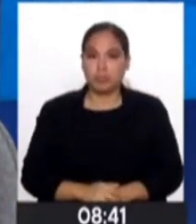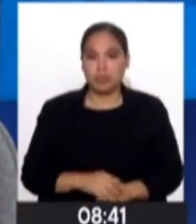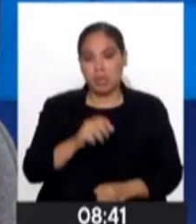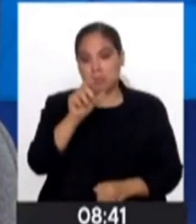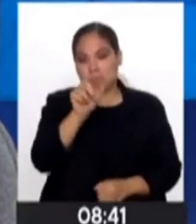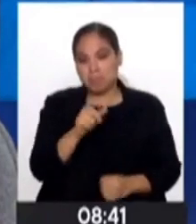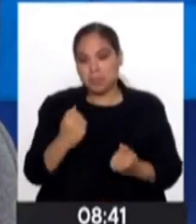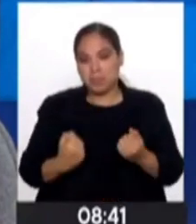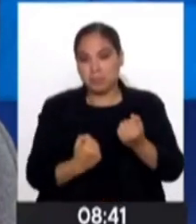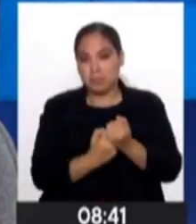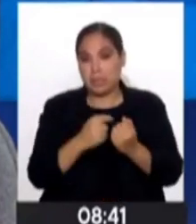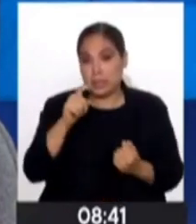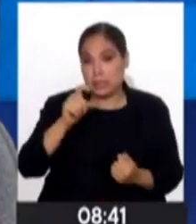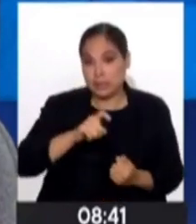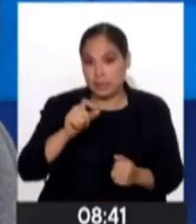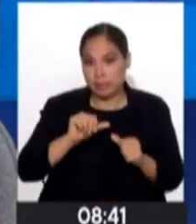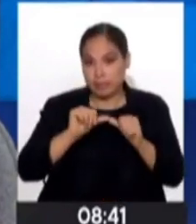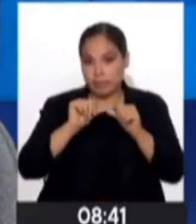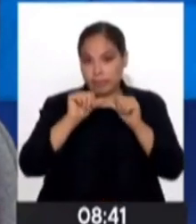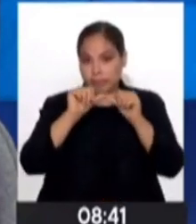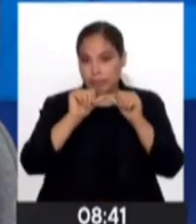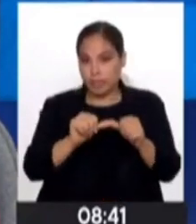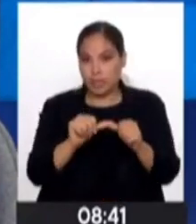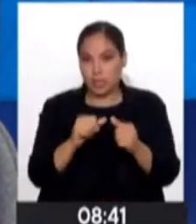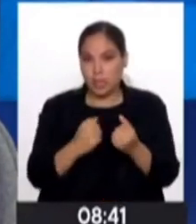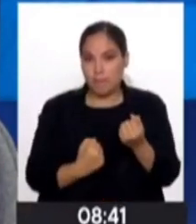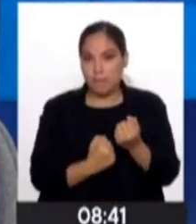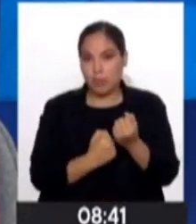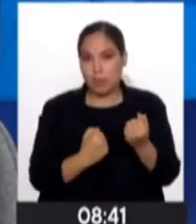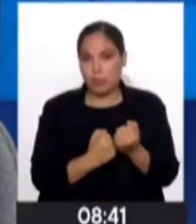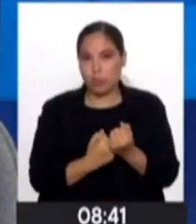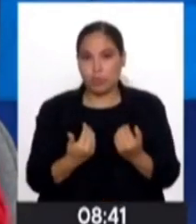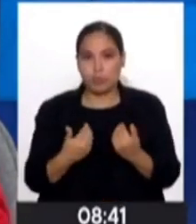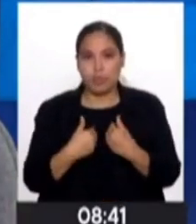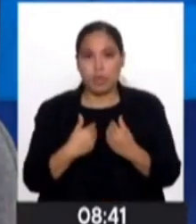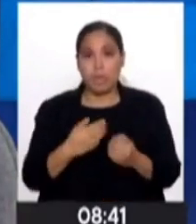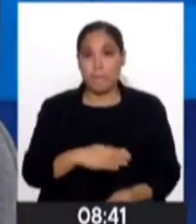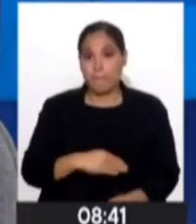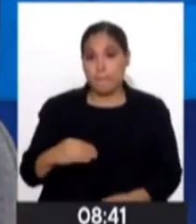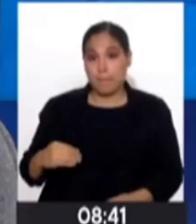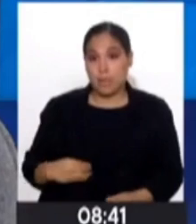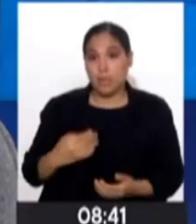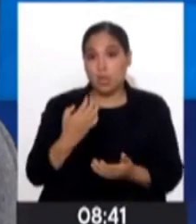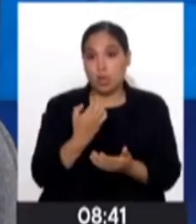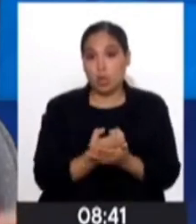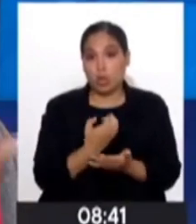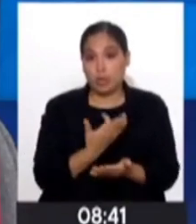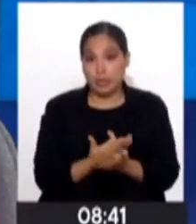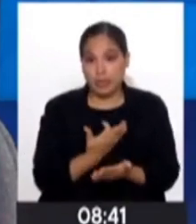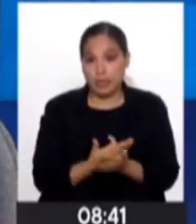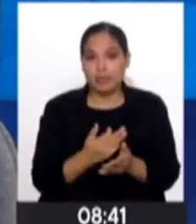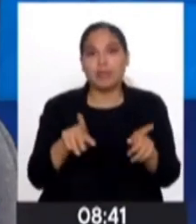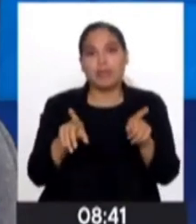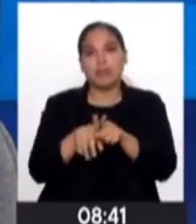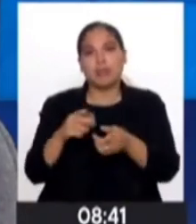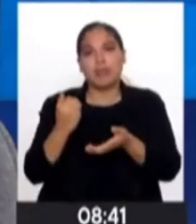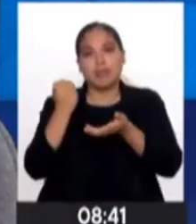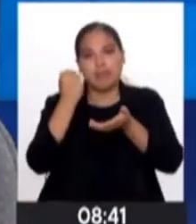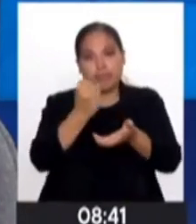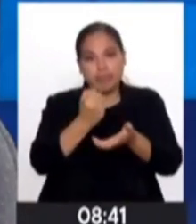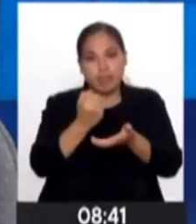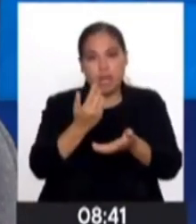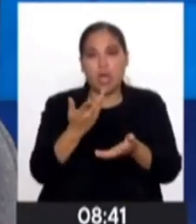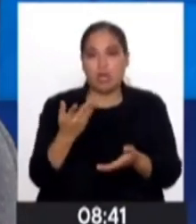nos apoye. Necesitamos seguir teniendo el apoyo, digamos, del Ministerio de Economía y Finanzas con el presupuesto que nos